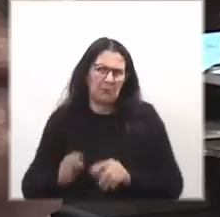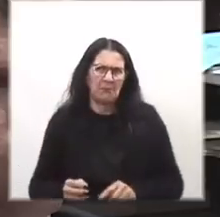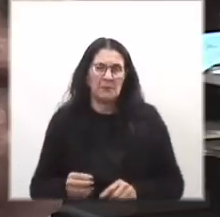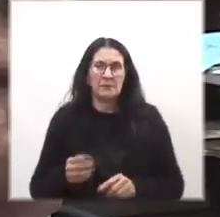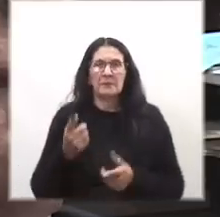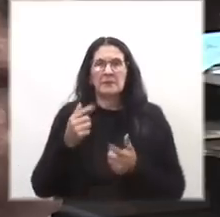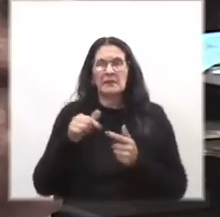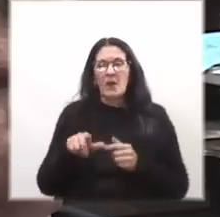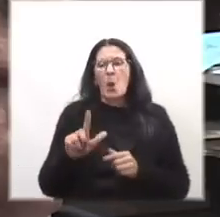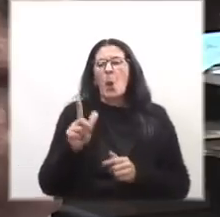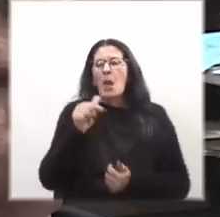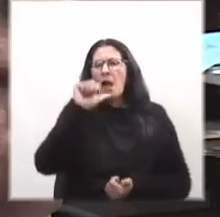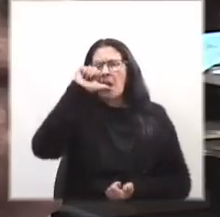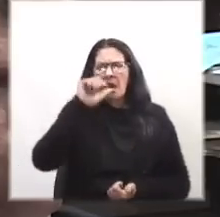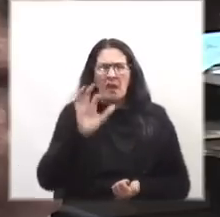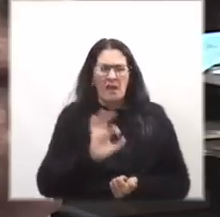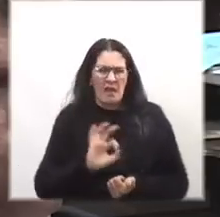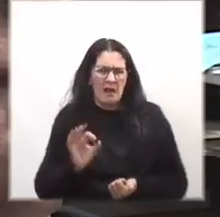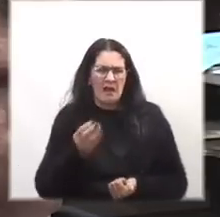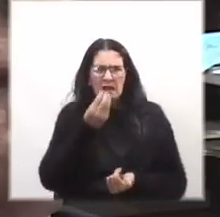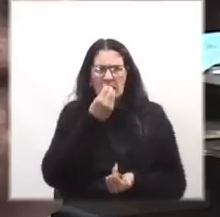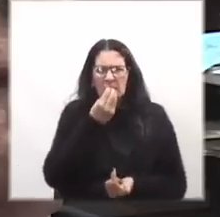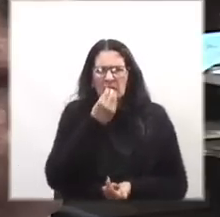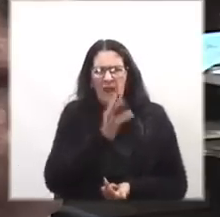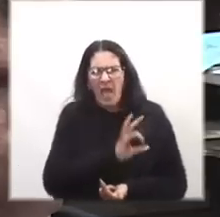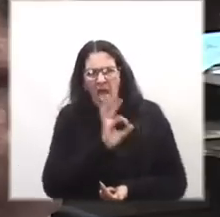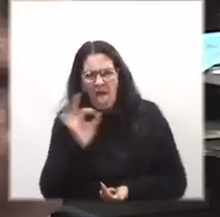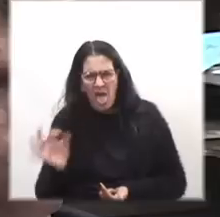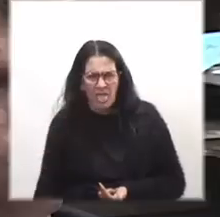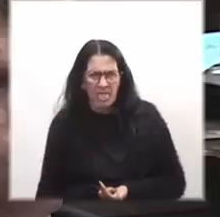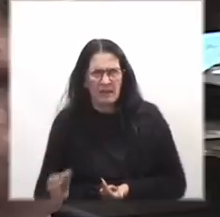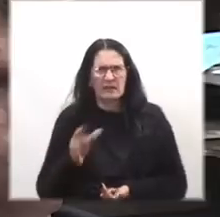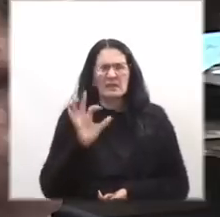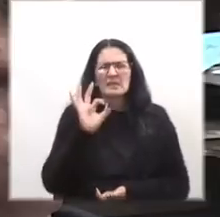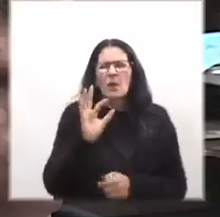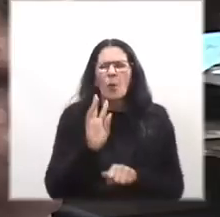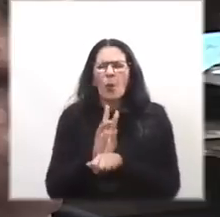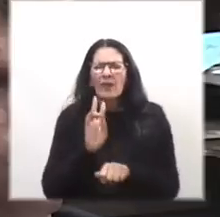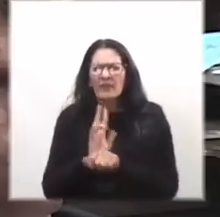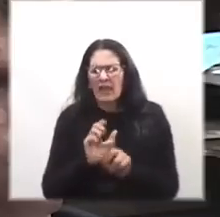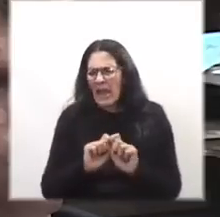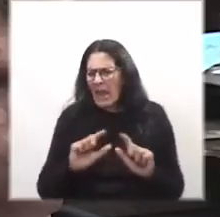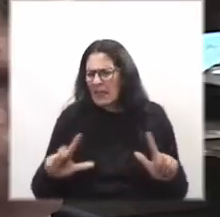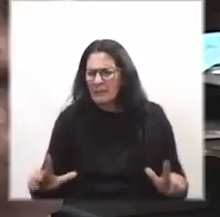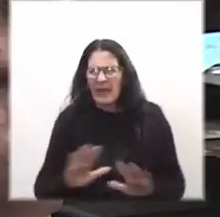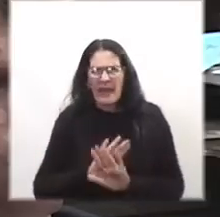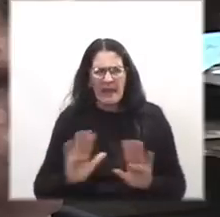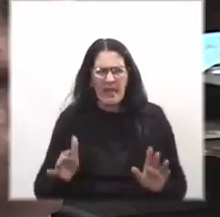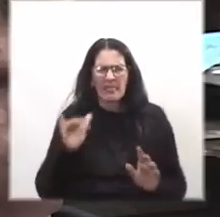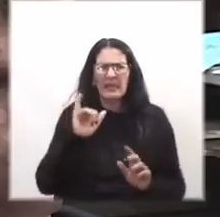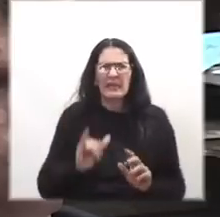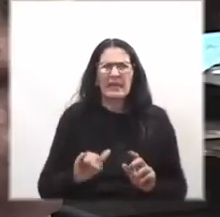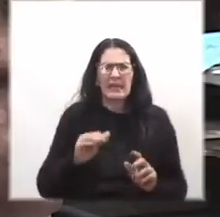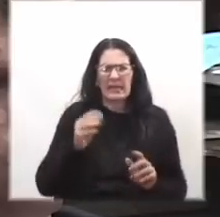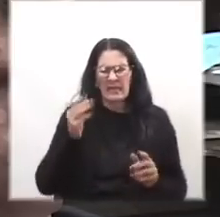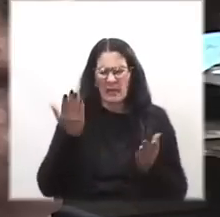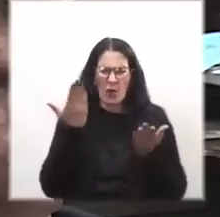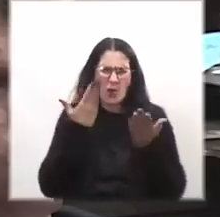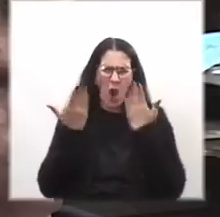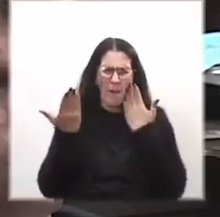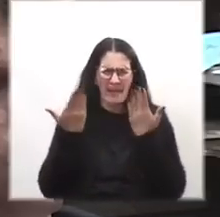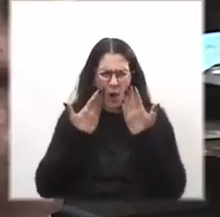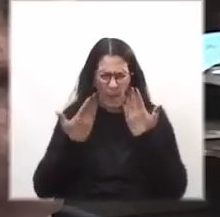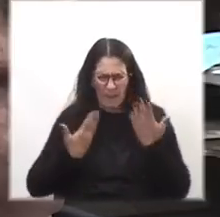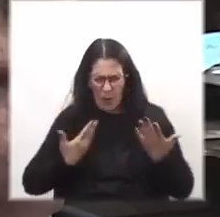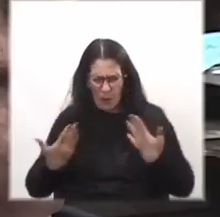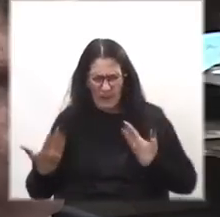Estaba deshidratada, mal alimentada, con cero cuidado de higiene y golpeada de la cabeza a los pies.